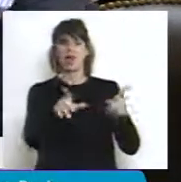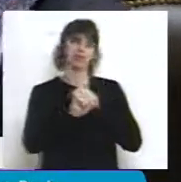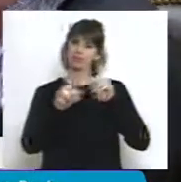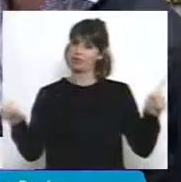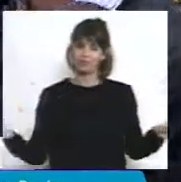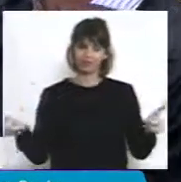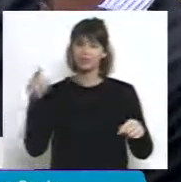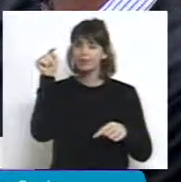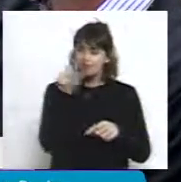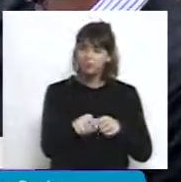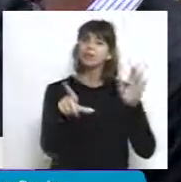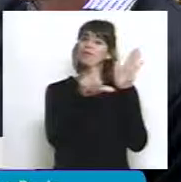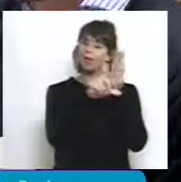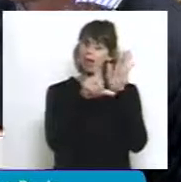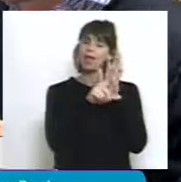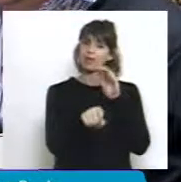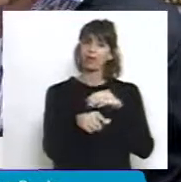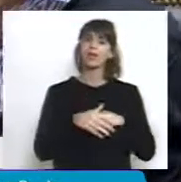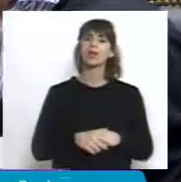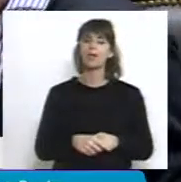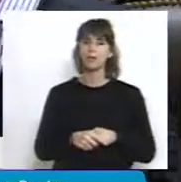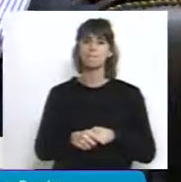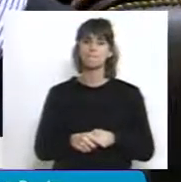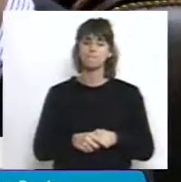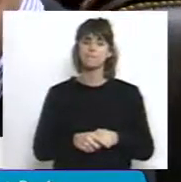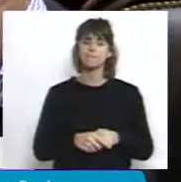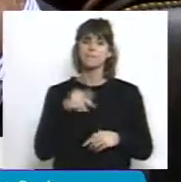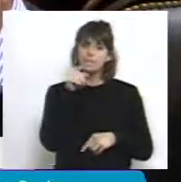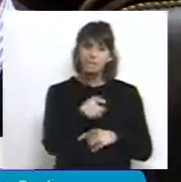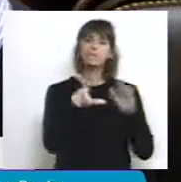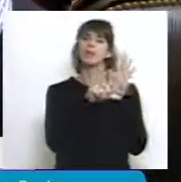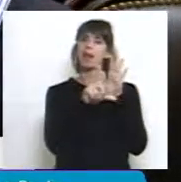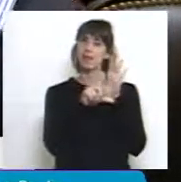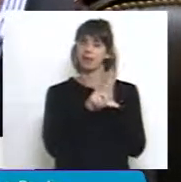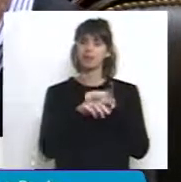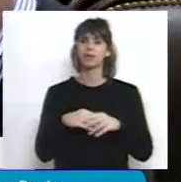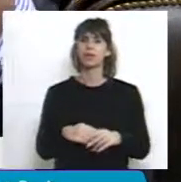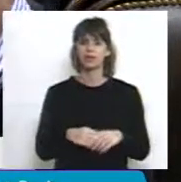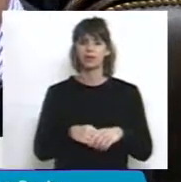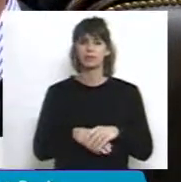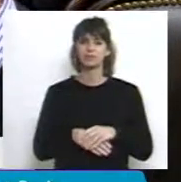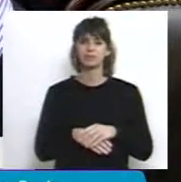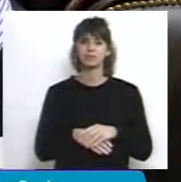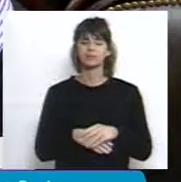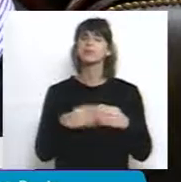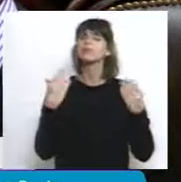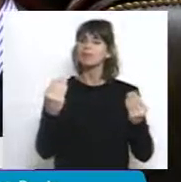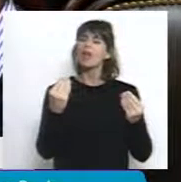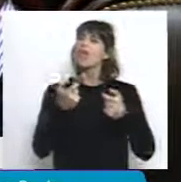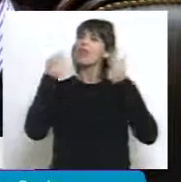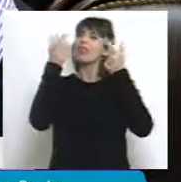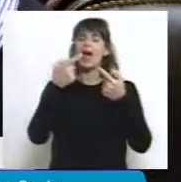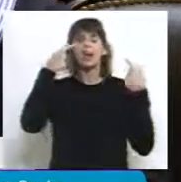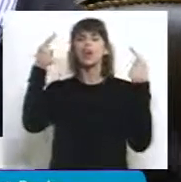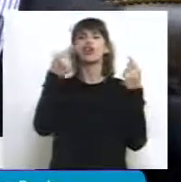Presidenta, no solo los reconoce